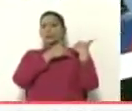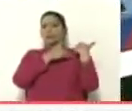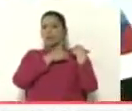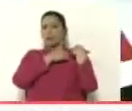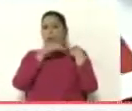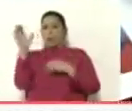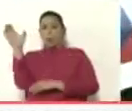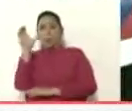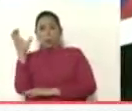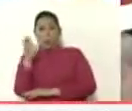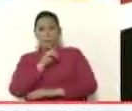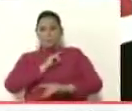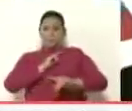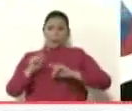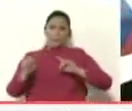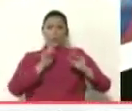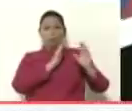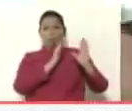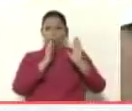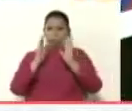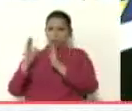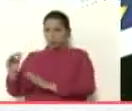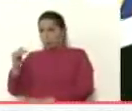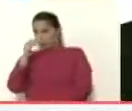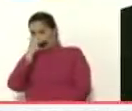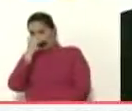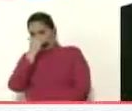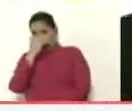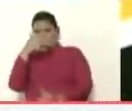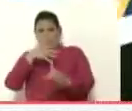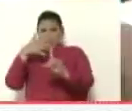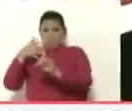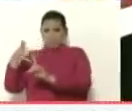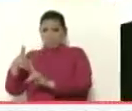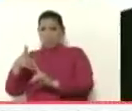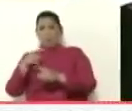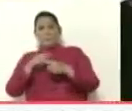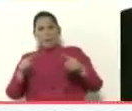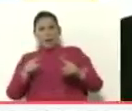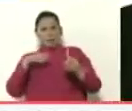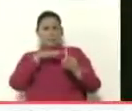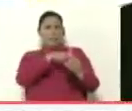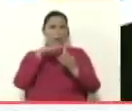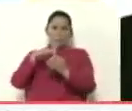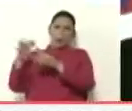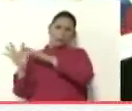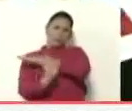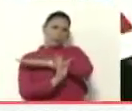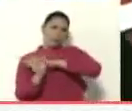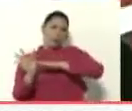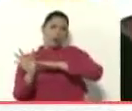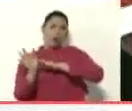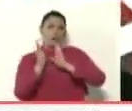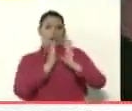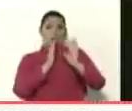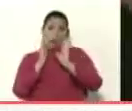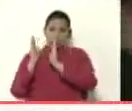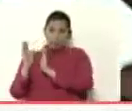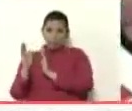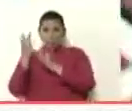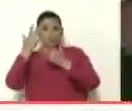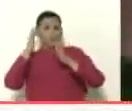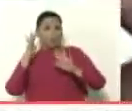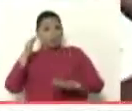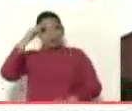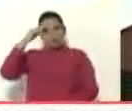de organizar los actos de terrorismo, los actos de sicariato, los actos de agresión en la frontera, y de organizar a los supuestos